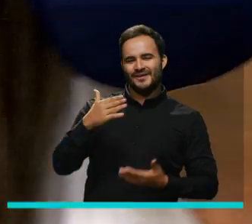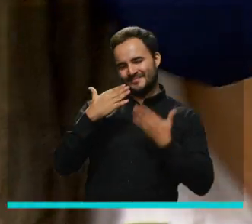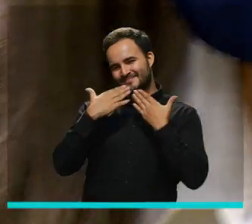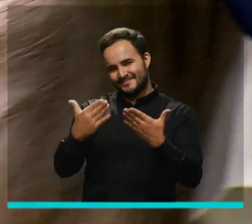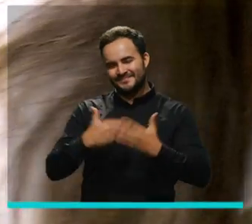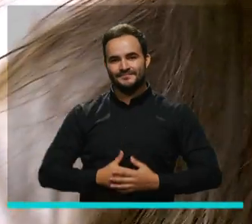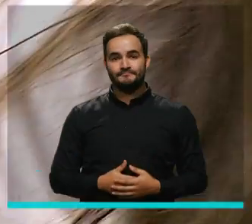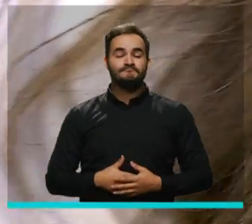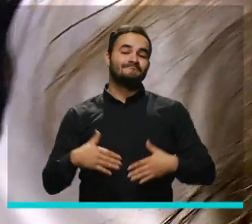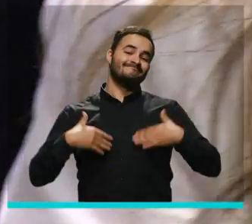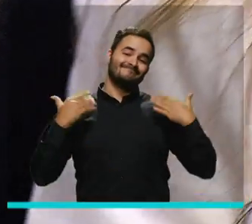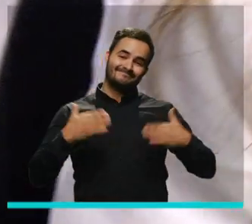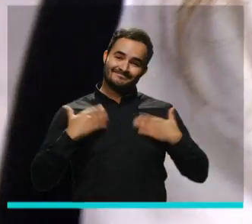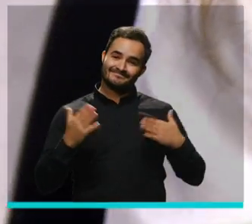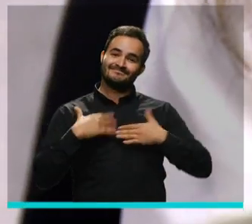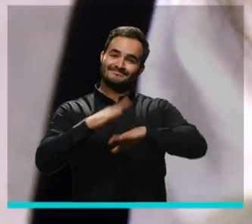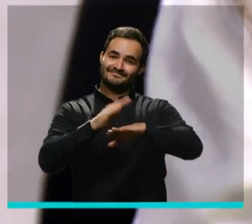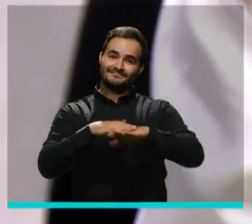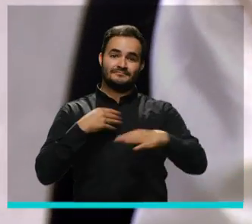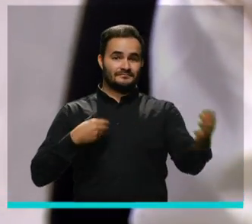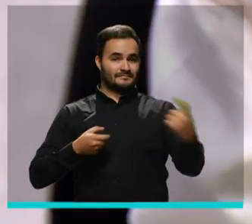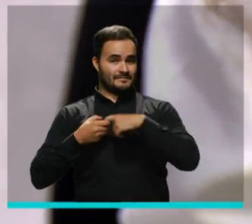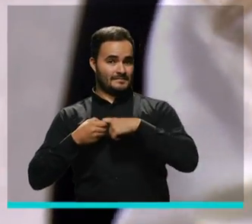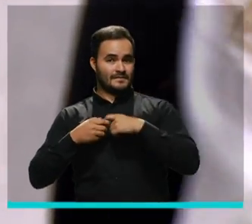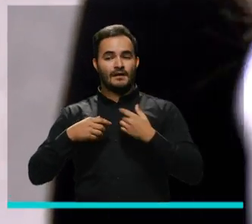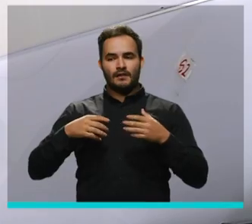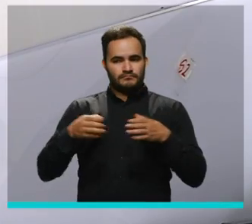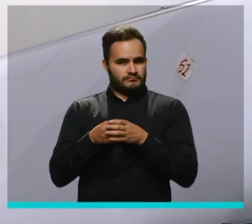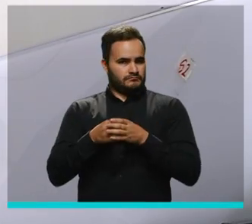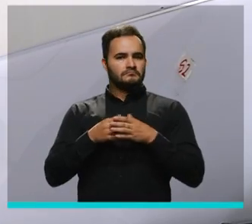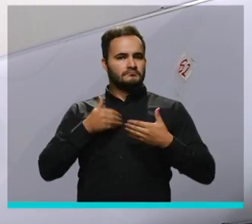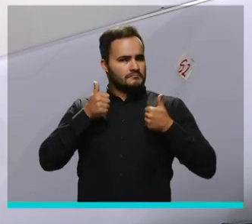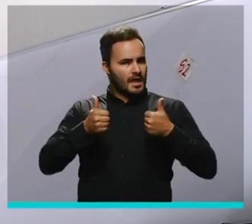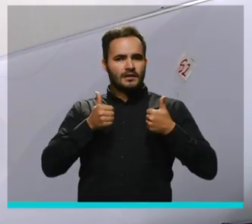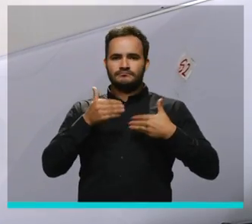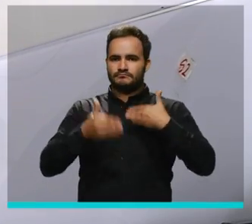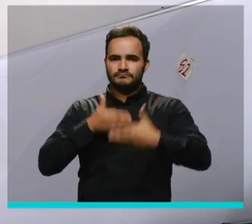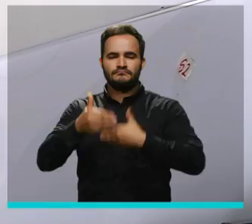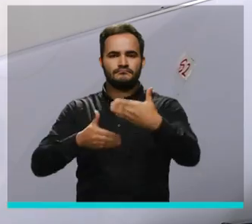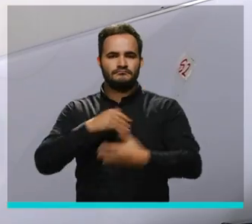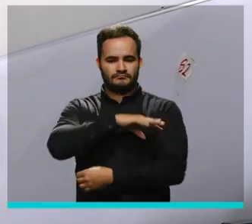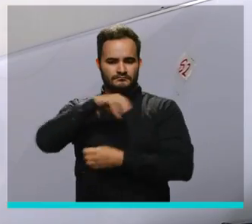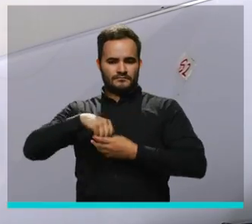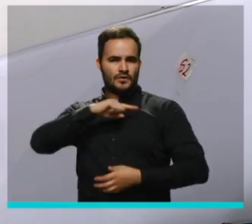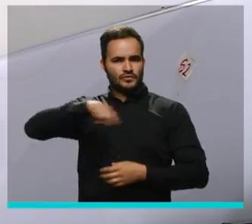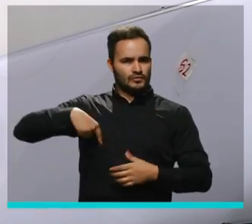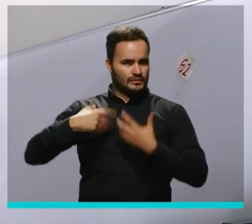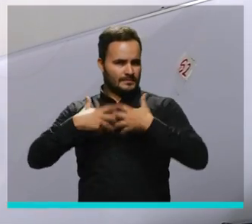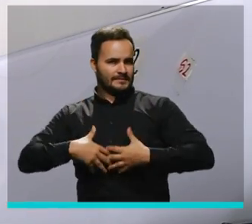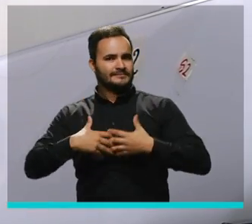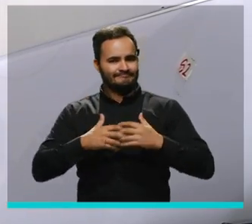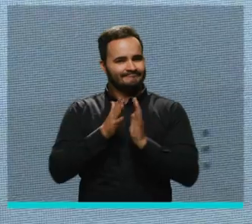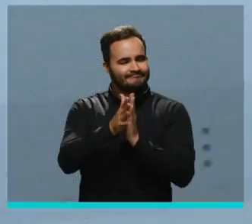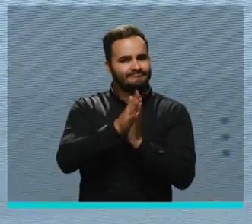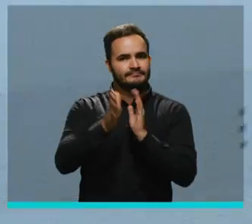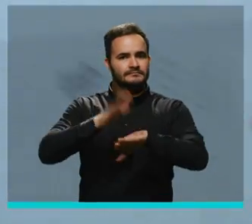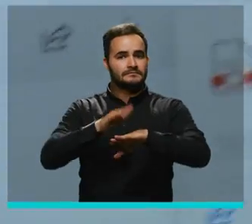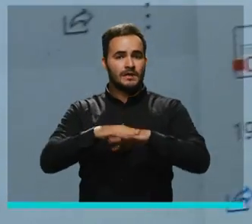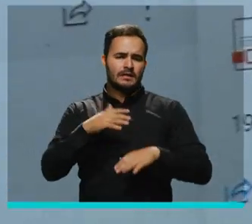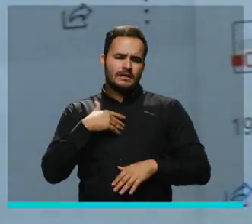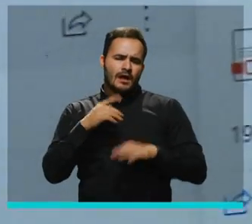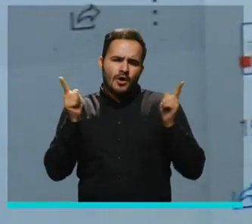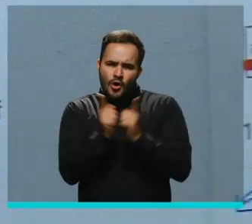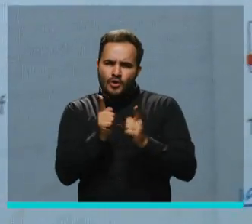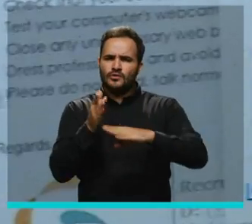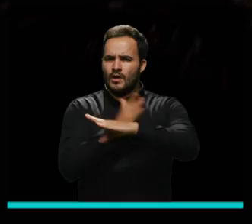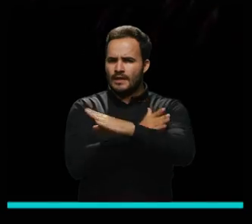Bienvenido Buenos días, hola, muchas gracias. Estamos muy contentos de que seas parte de este proceso de transición con Solvo Global y te queremos